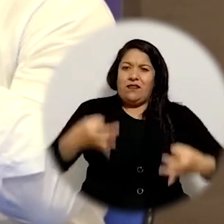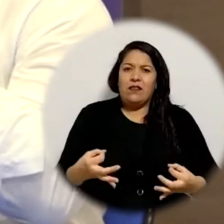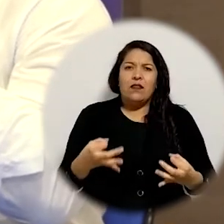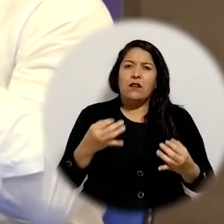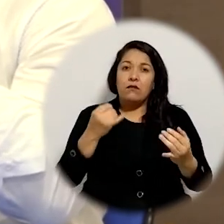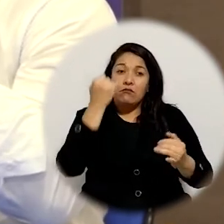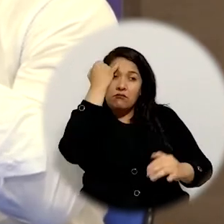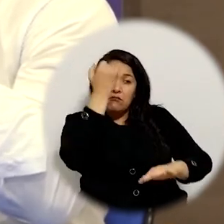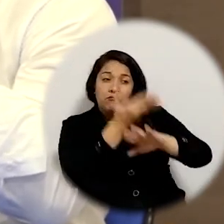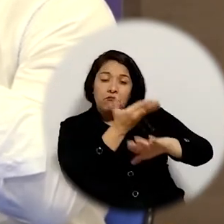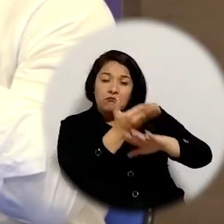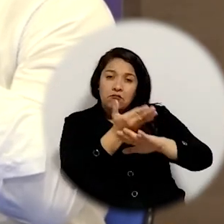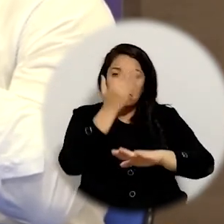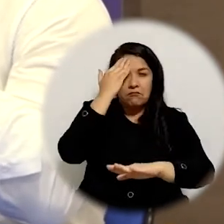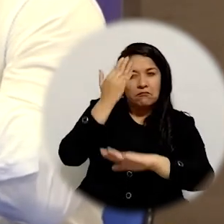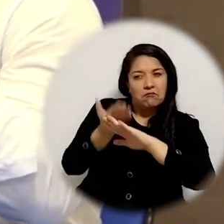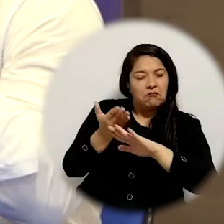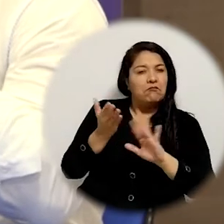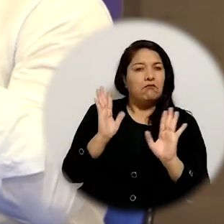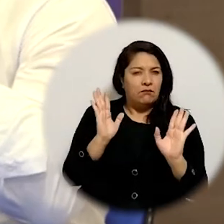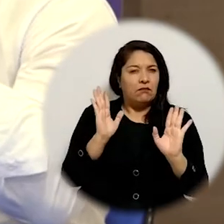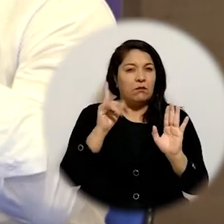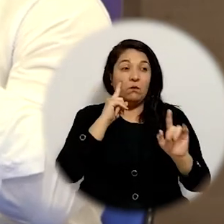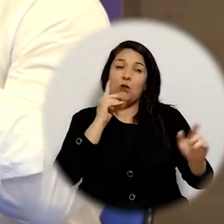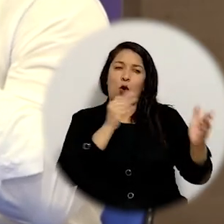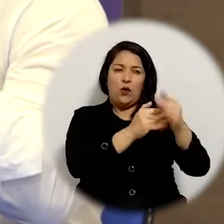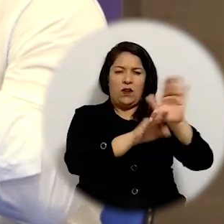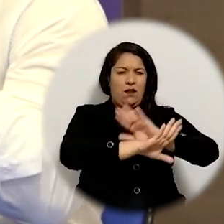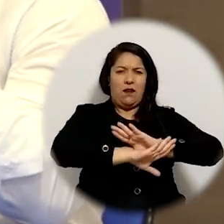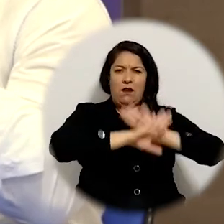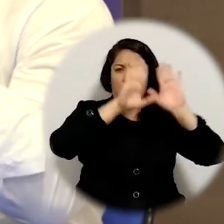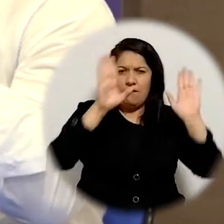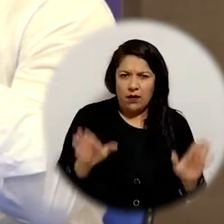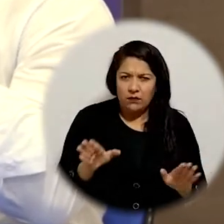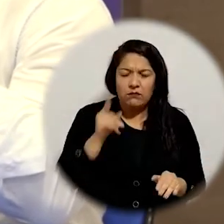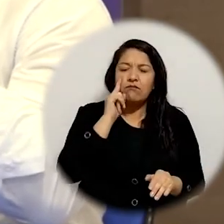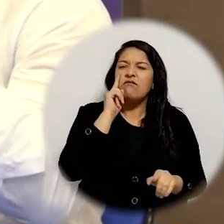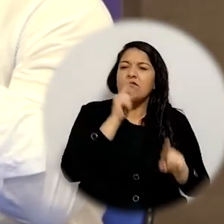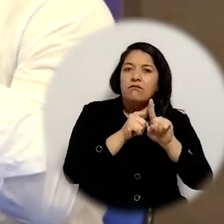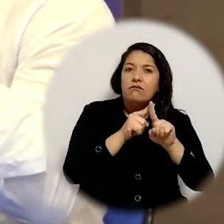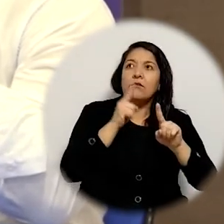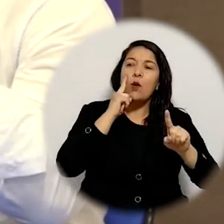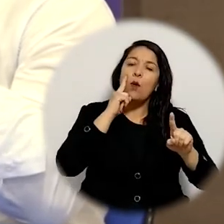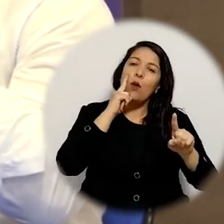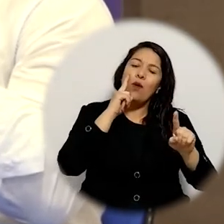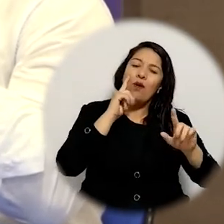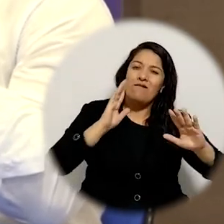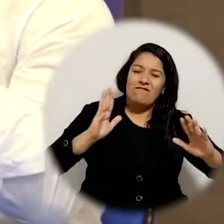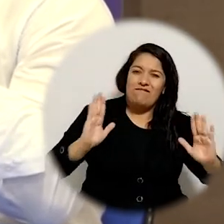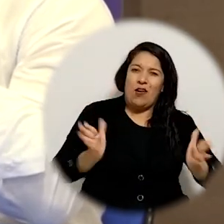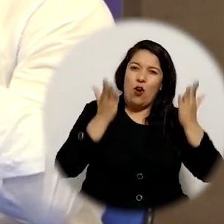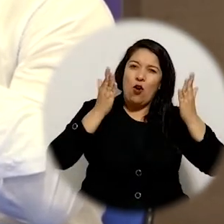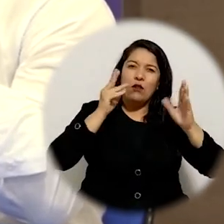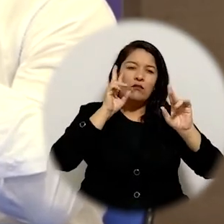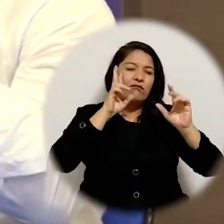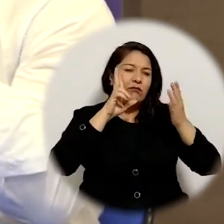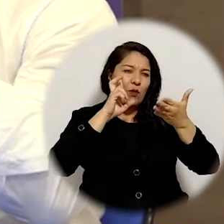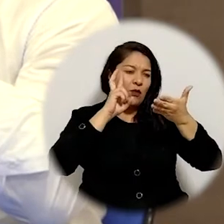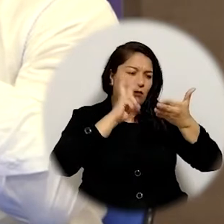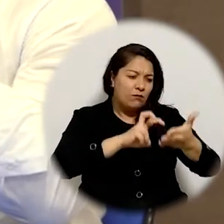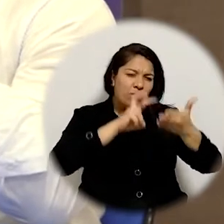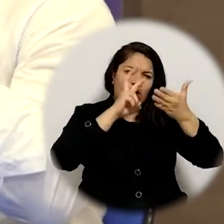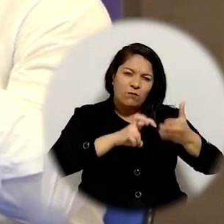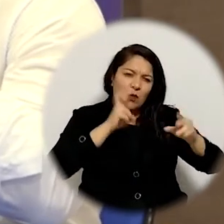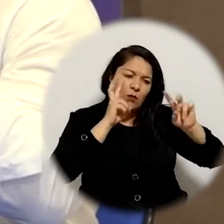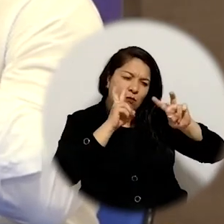se puede hacer confrontando las ideas, más nunca las personas Y sobre todo ese debate tiene que darse en el marco de las capacidades académicas